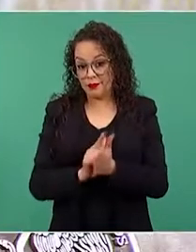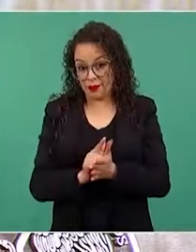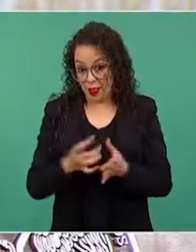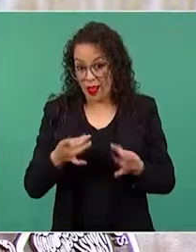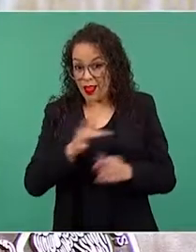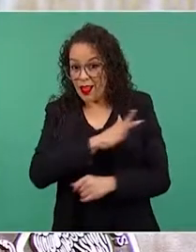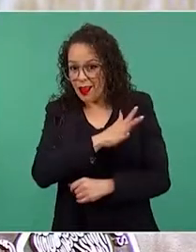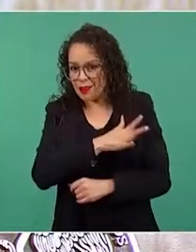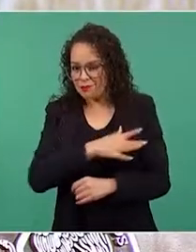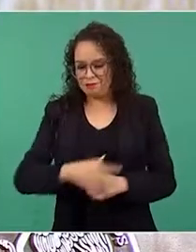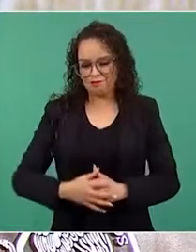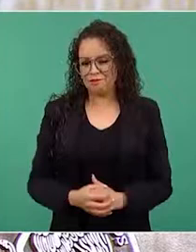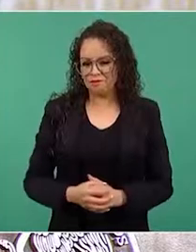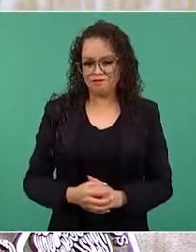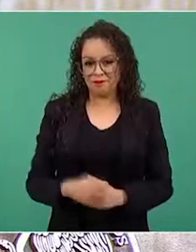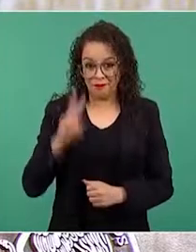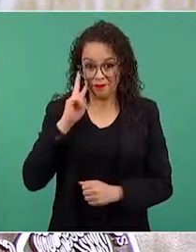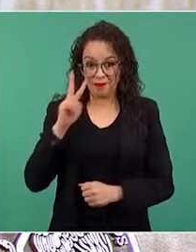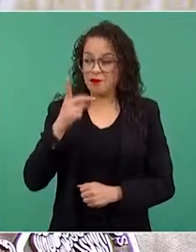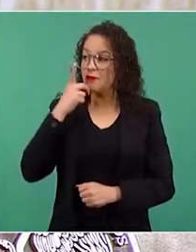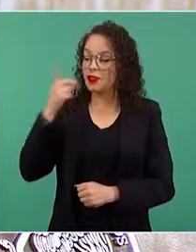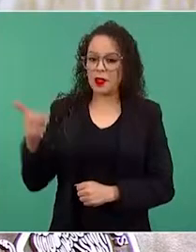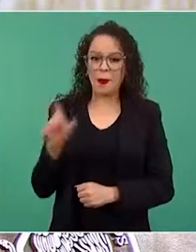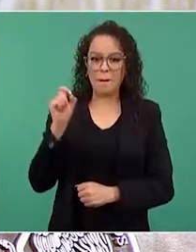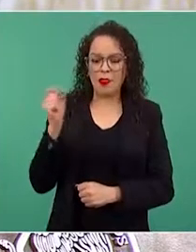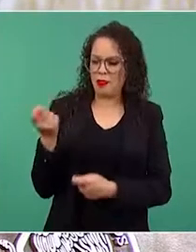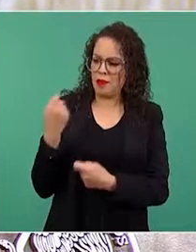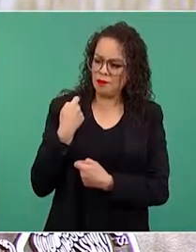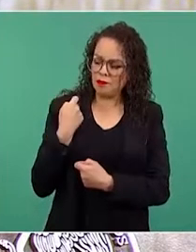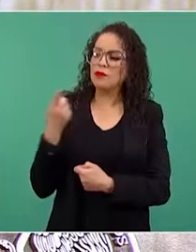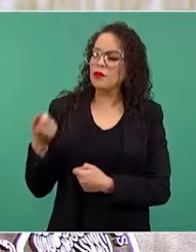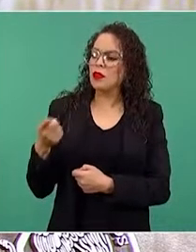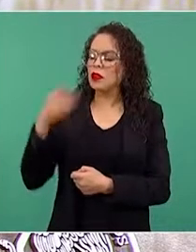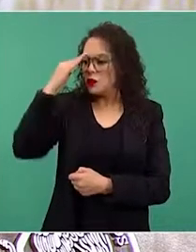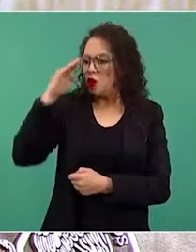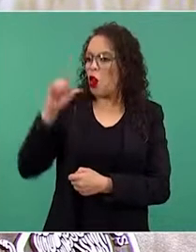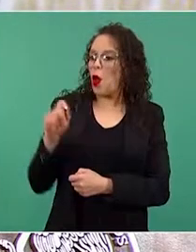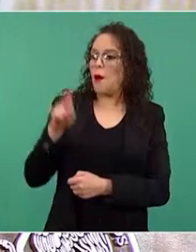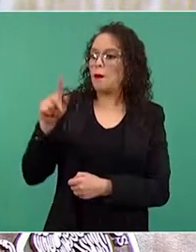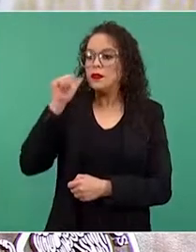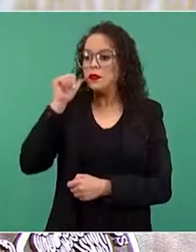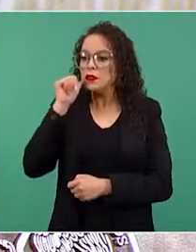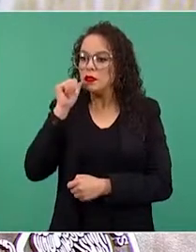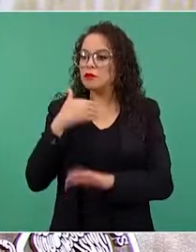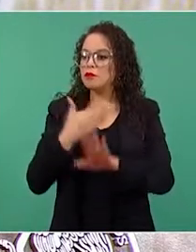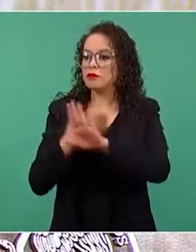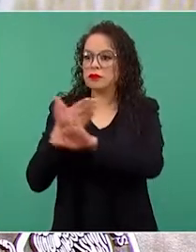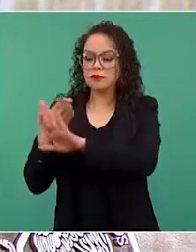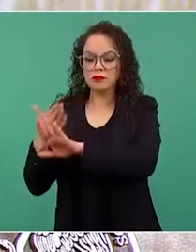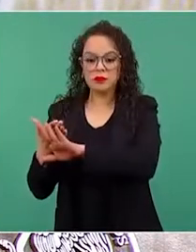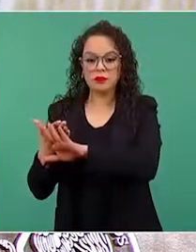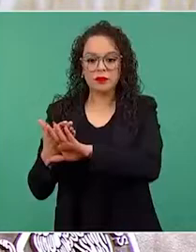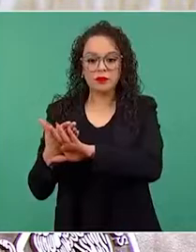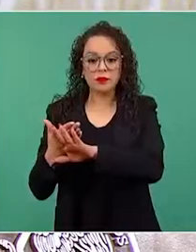y te explico cómo silencia el señor López a sus críticos, criminalizando igualmente,